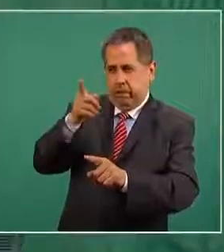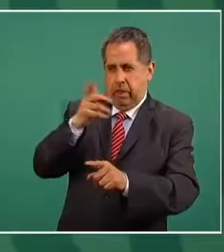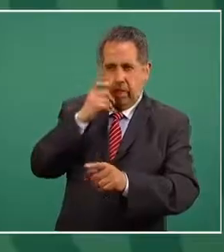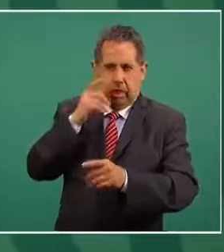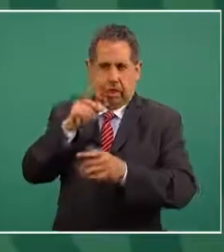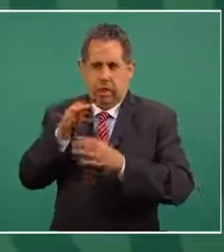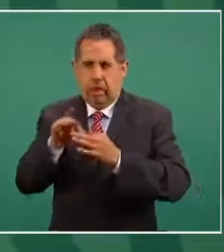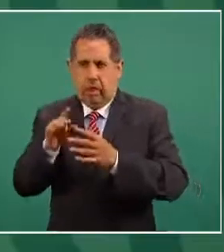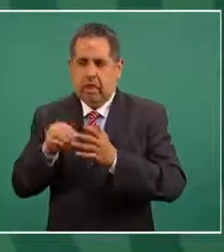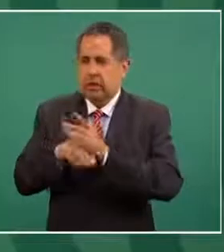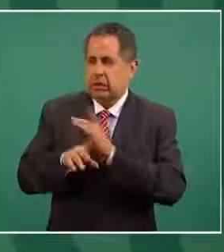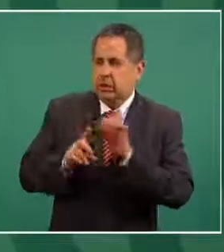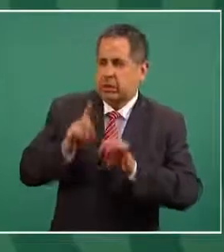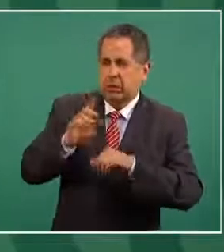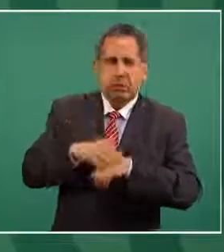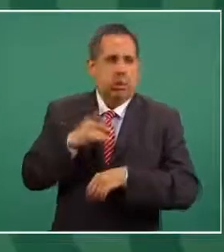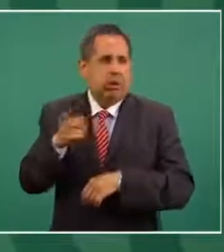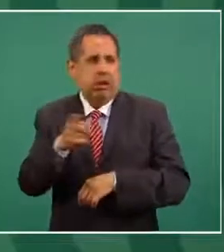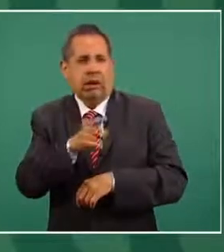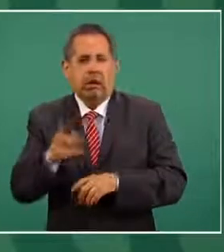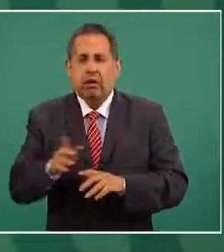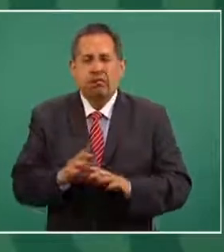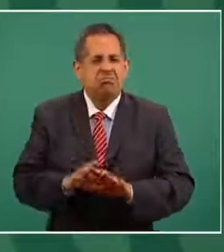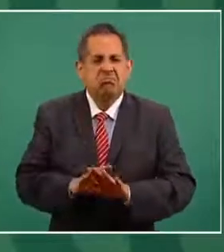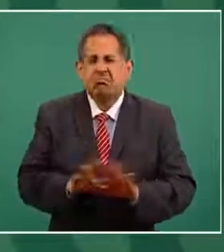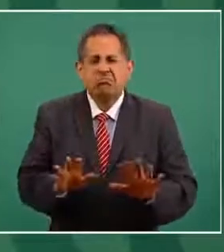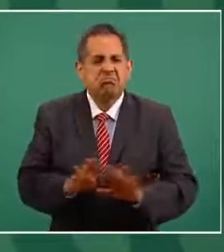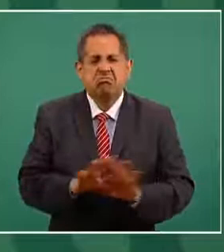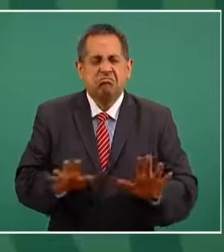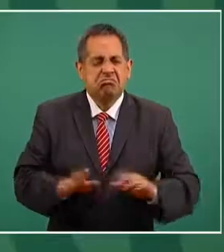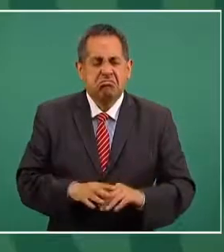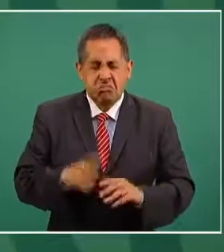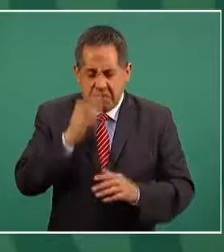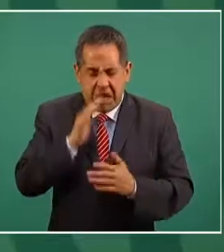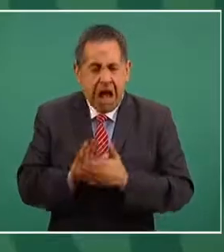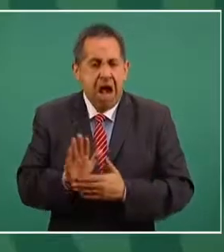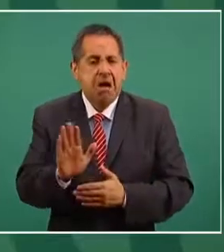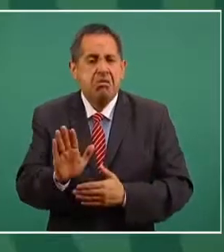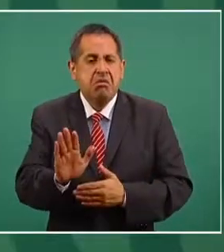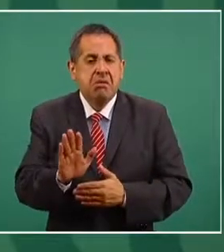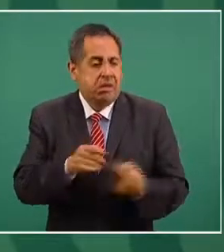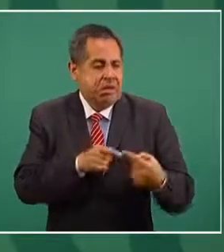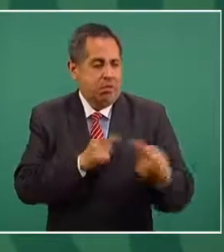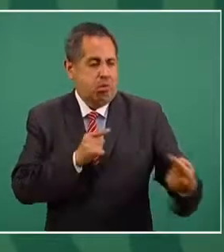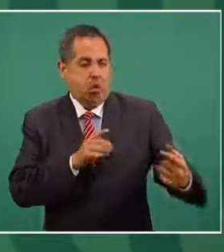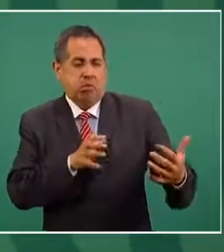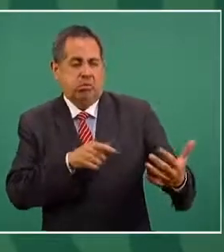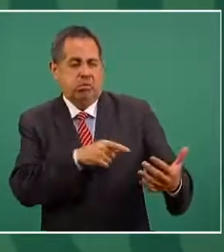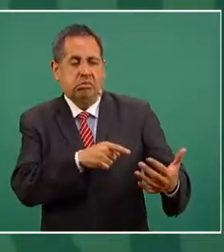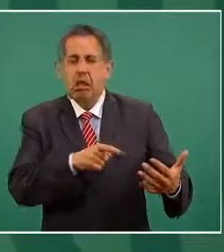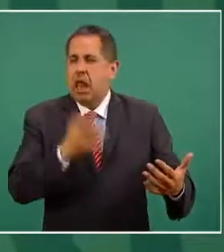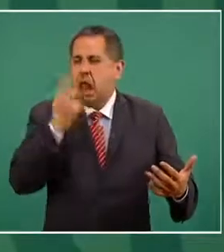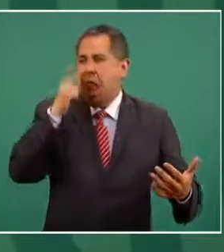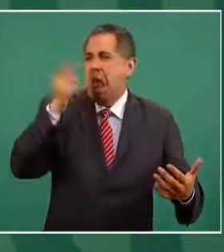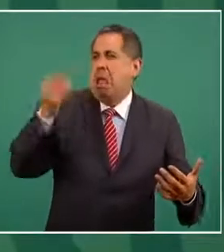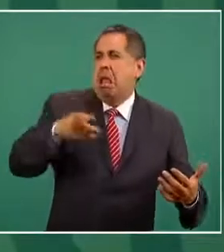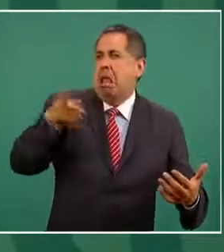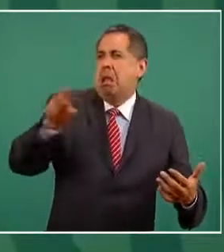a los adversarios a los que